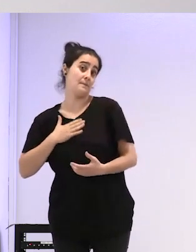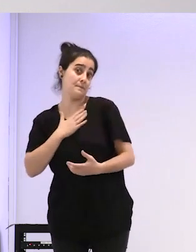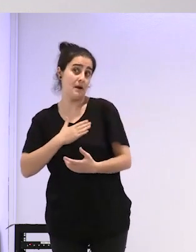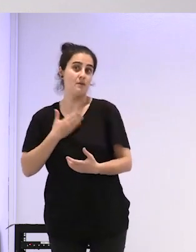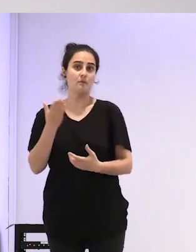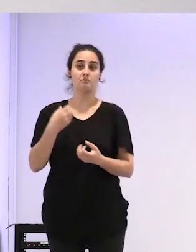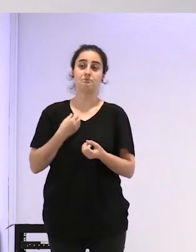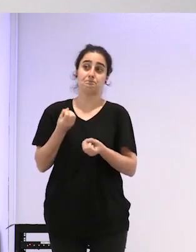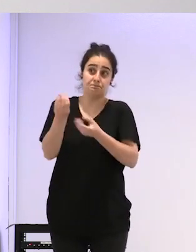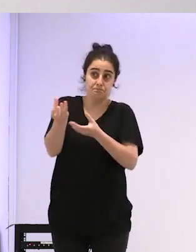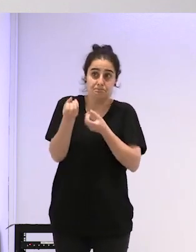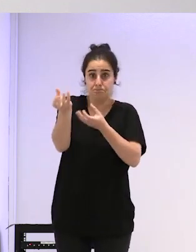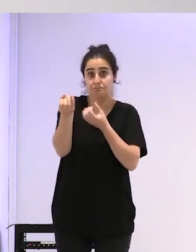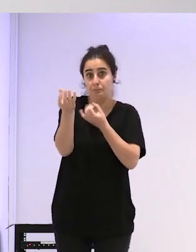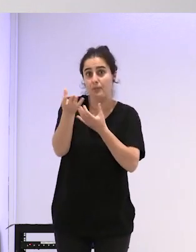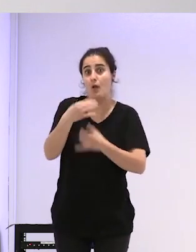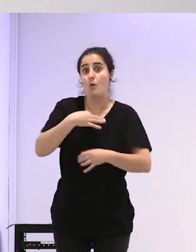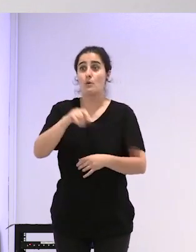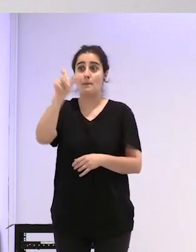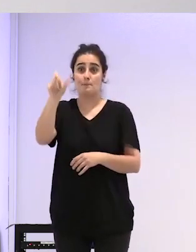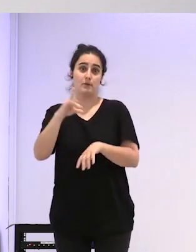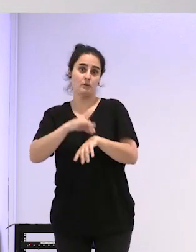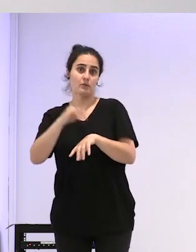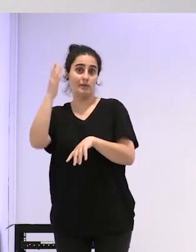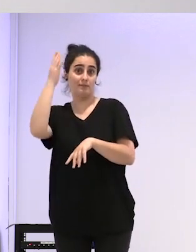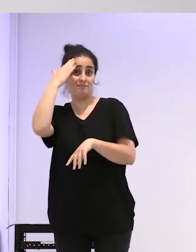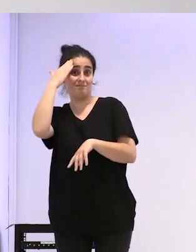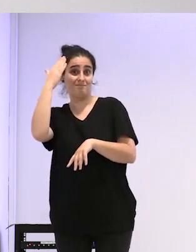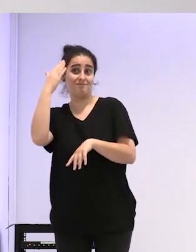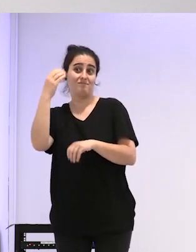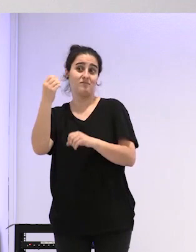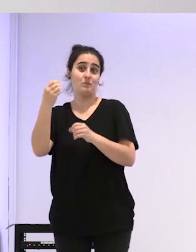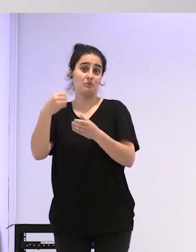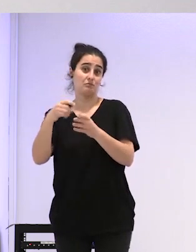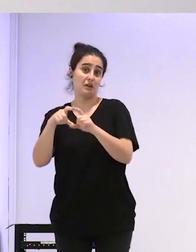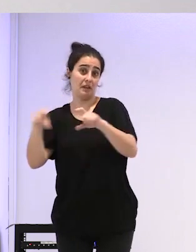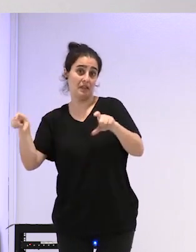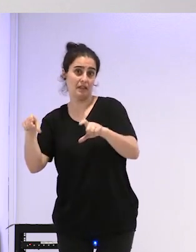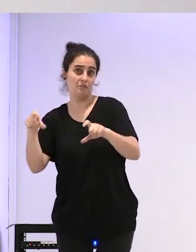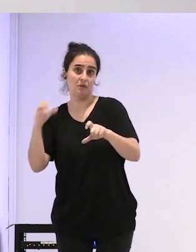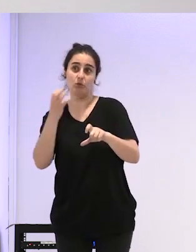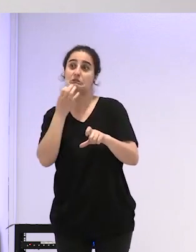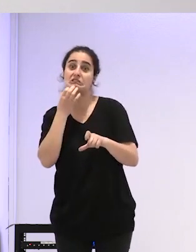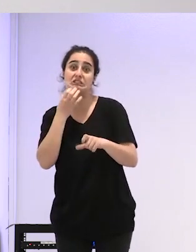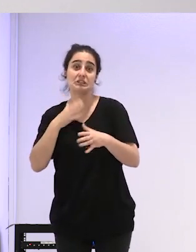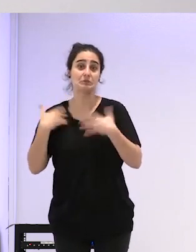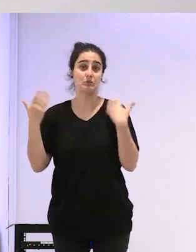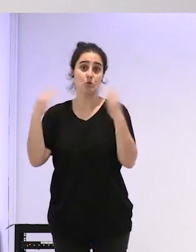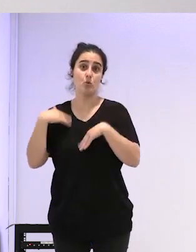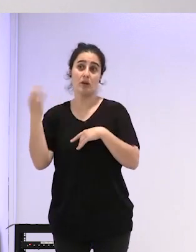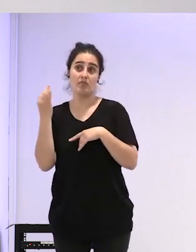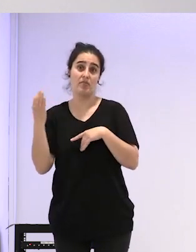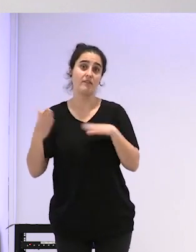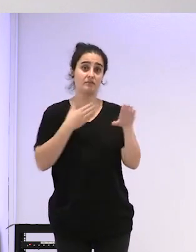tú le cuentas y tal vez te recete pero si no te va a decir no no el protocolo es cruces tú tienes que irte a cruces